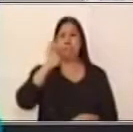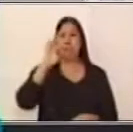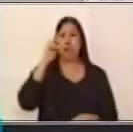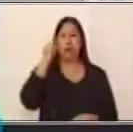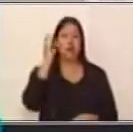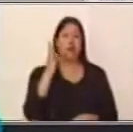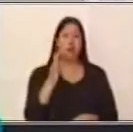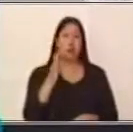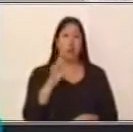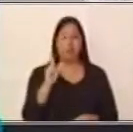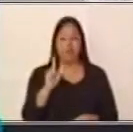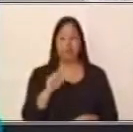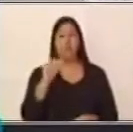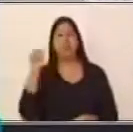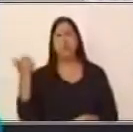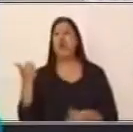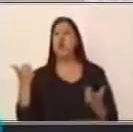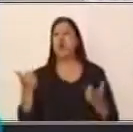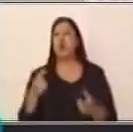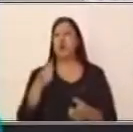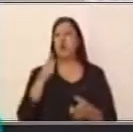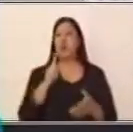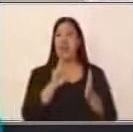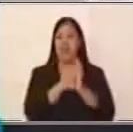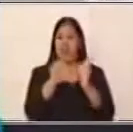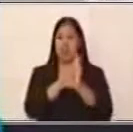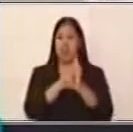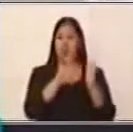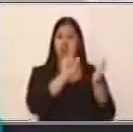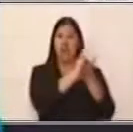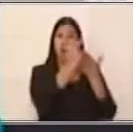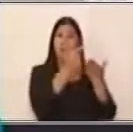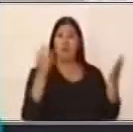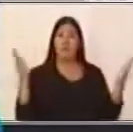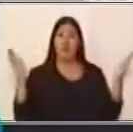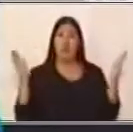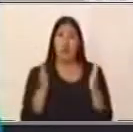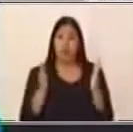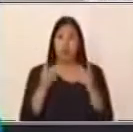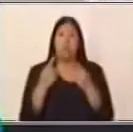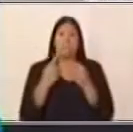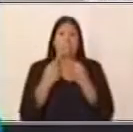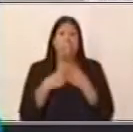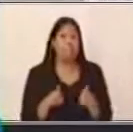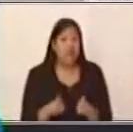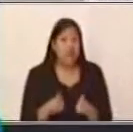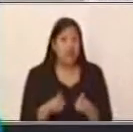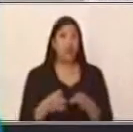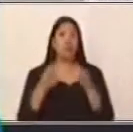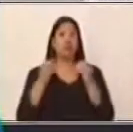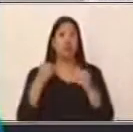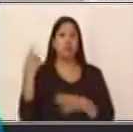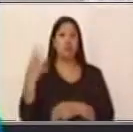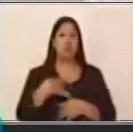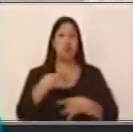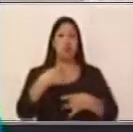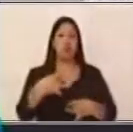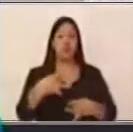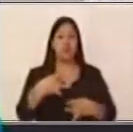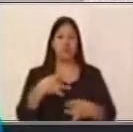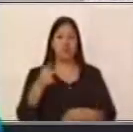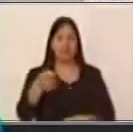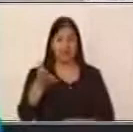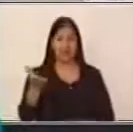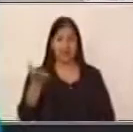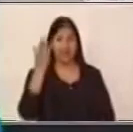es un libro corto, pero muy interesante. ¿Sí? Entonces, aquí va la relación con las oraciones